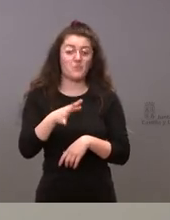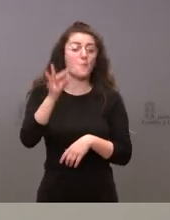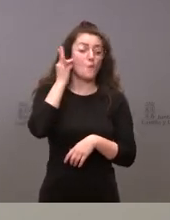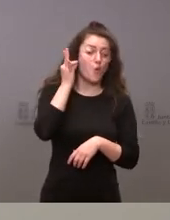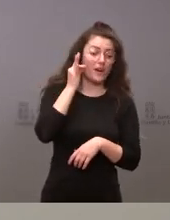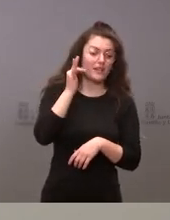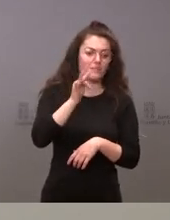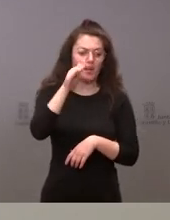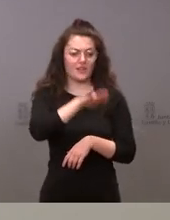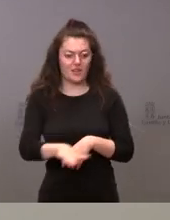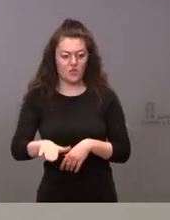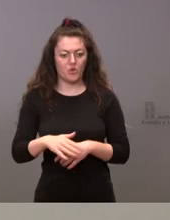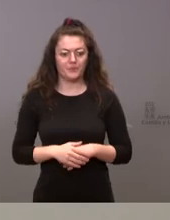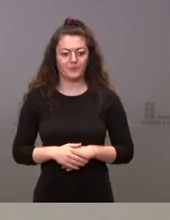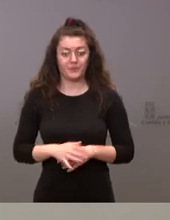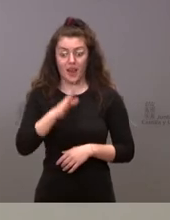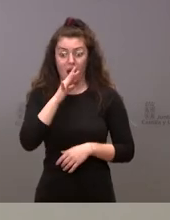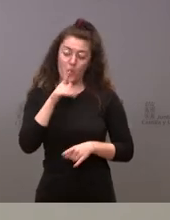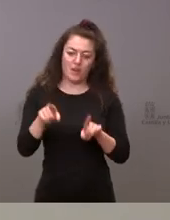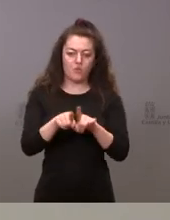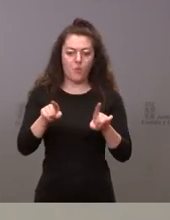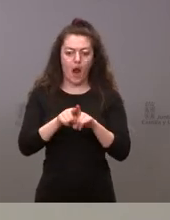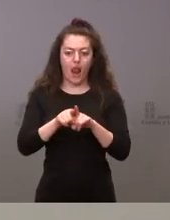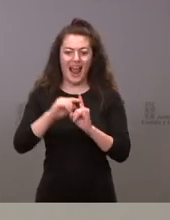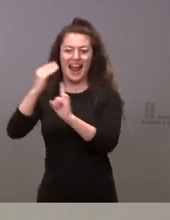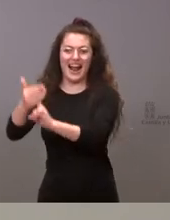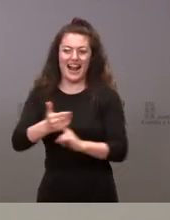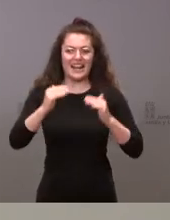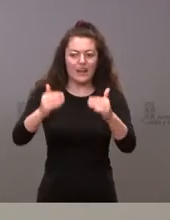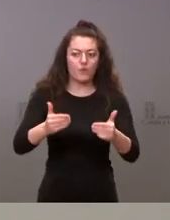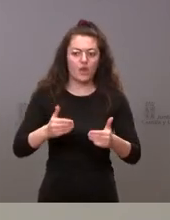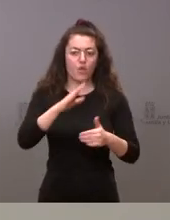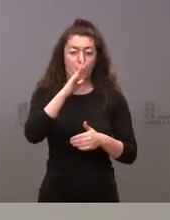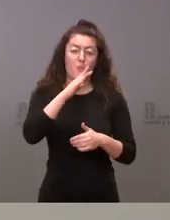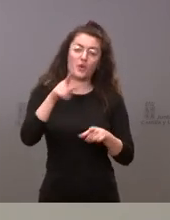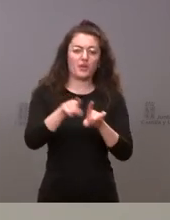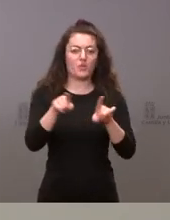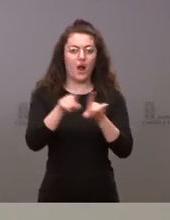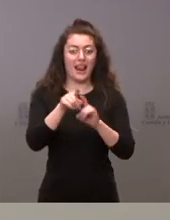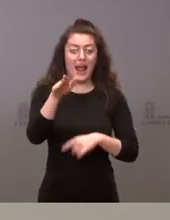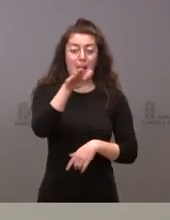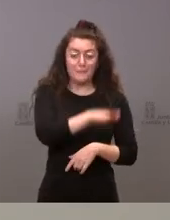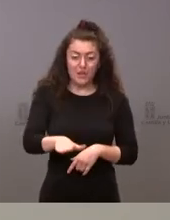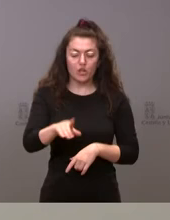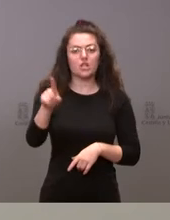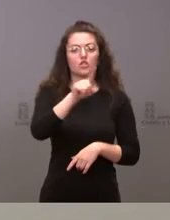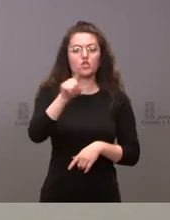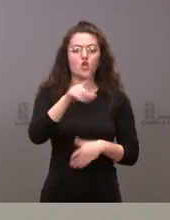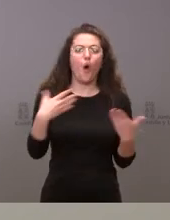caso son considerados en la calidad de refugiados porque no son menores no acompañados porque vienen acompañados de sus padres o tutores